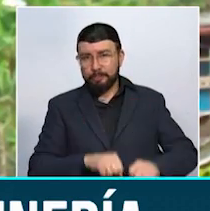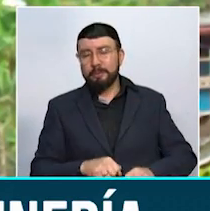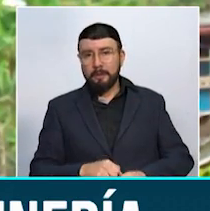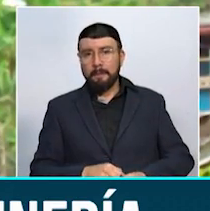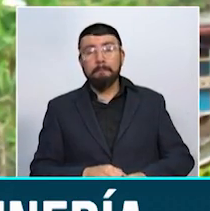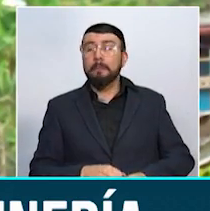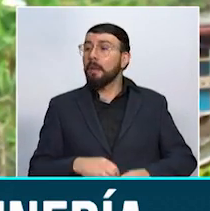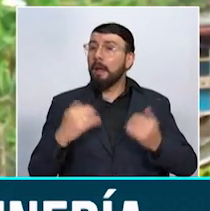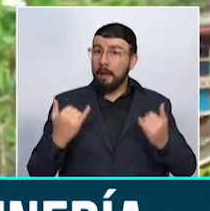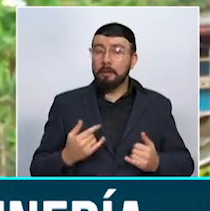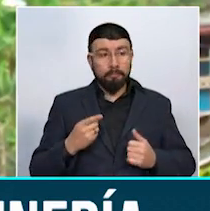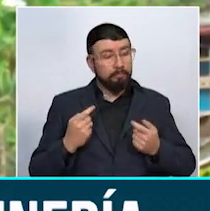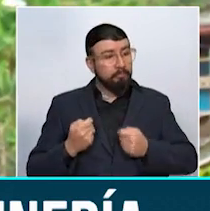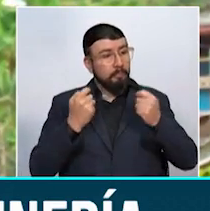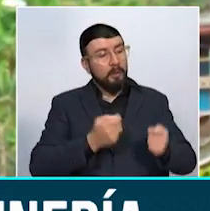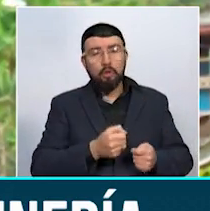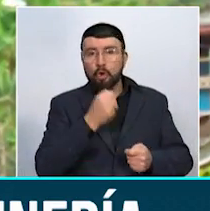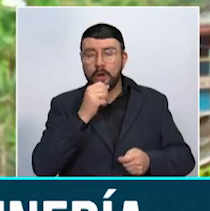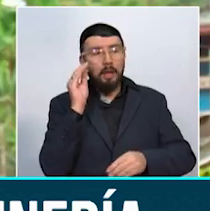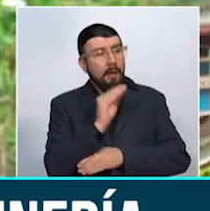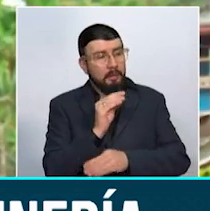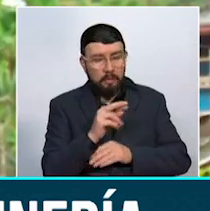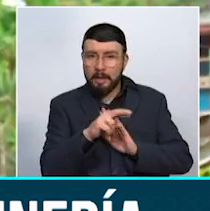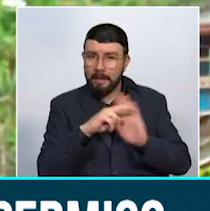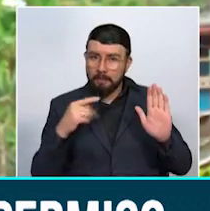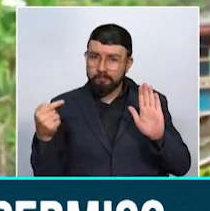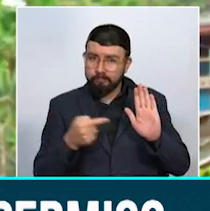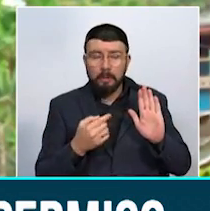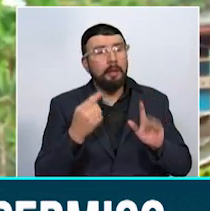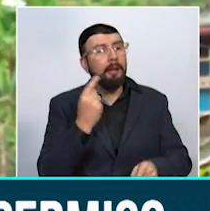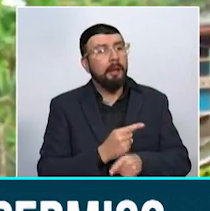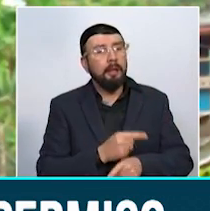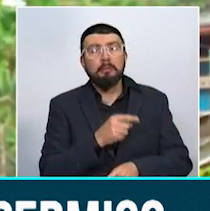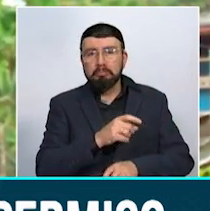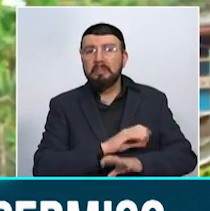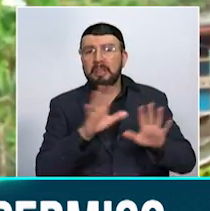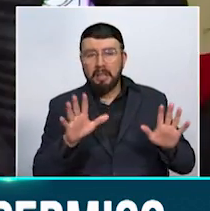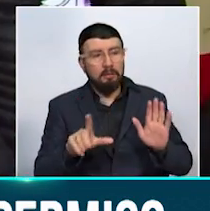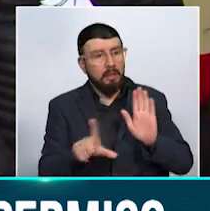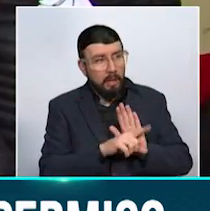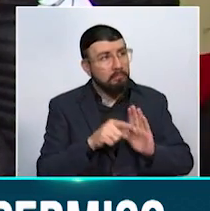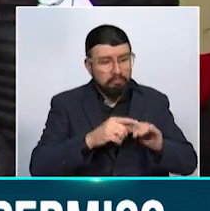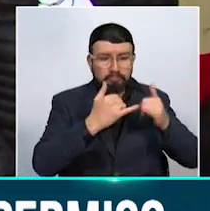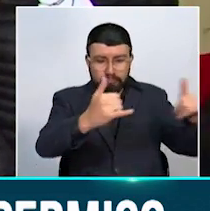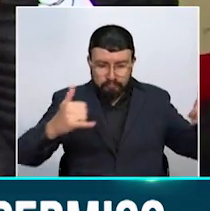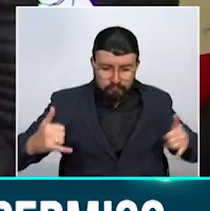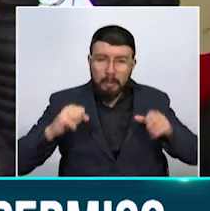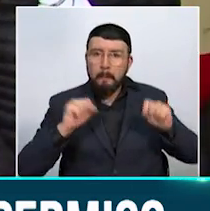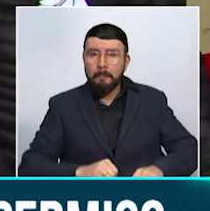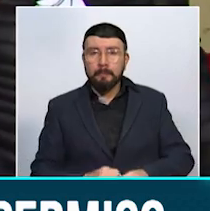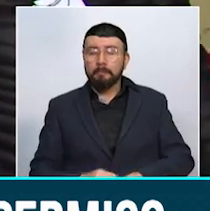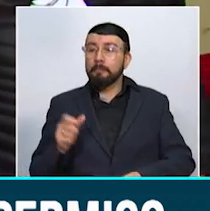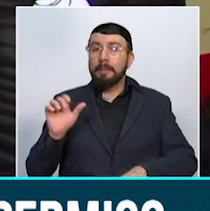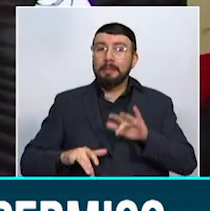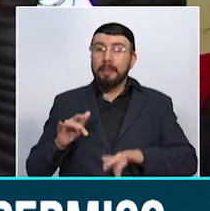día de hoy les traemos la noticia, la resolución por medio de la cual se declara y se delimita esta área. El secretario de Desarrollo,